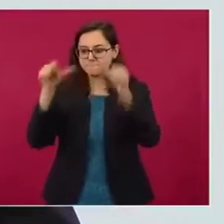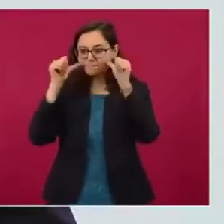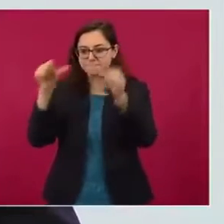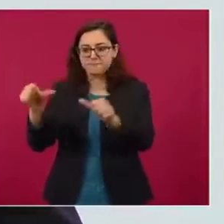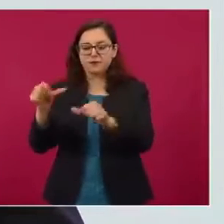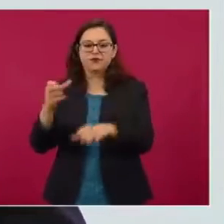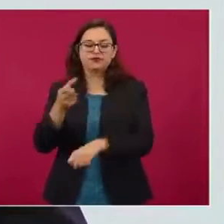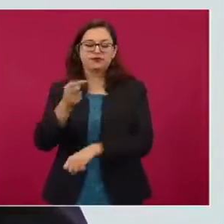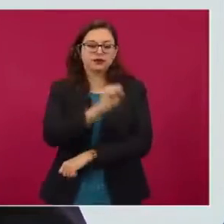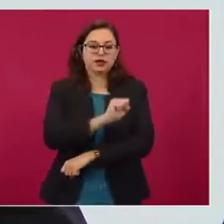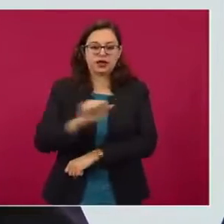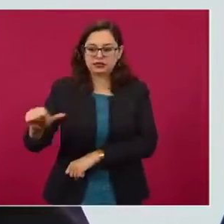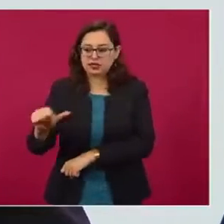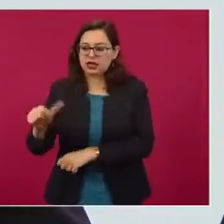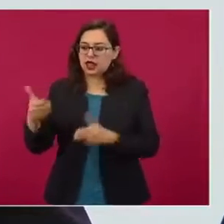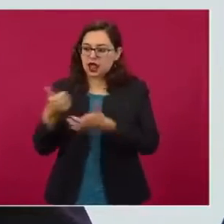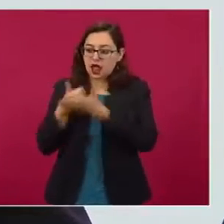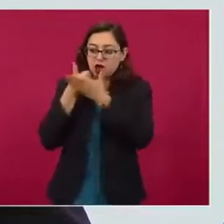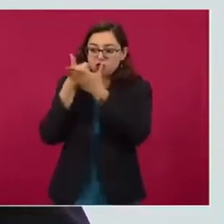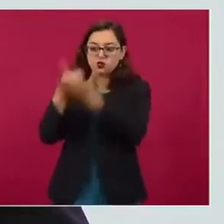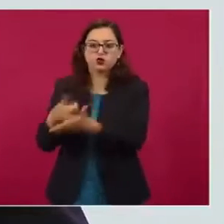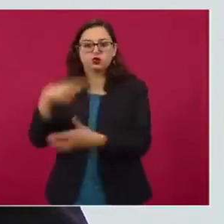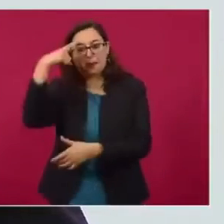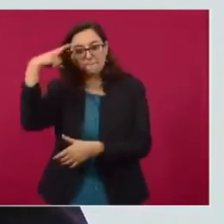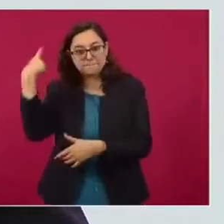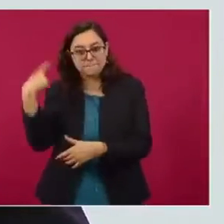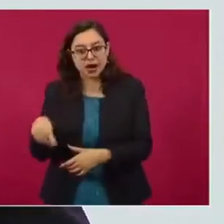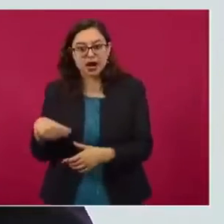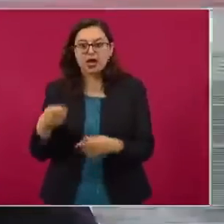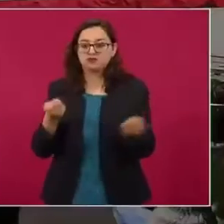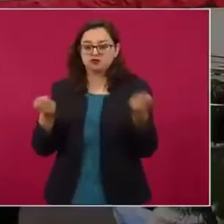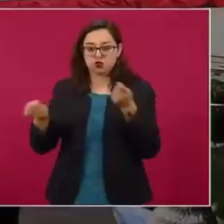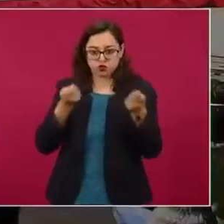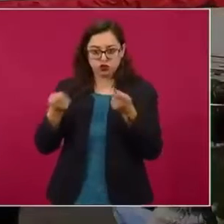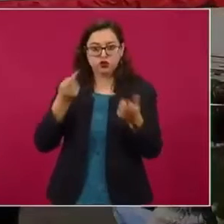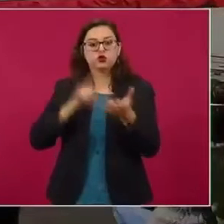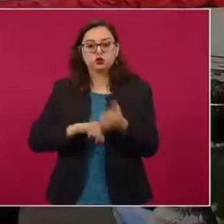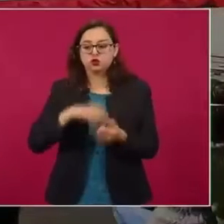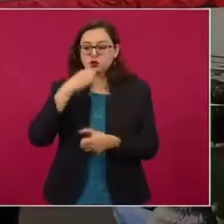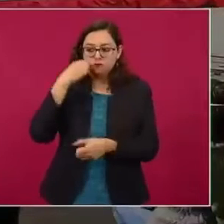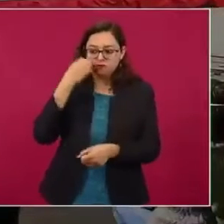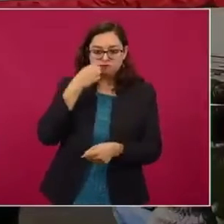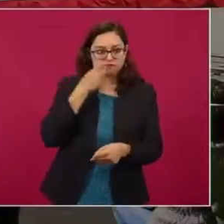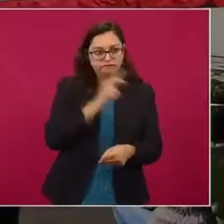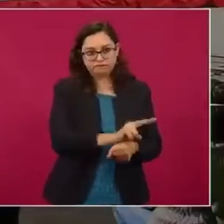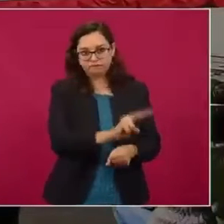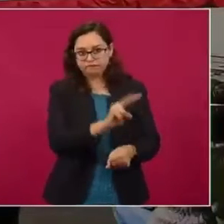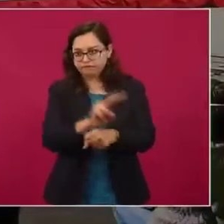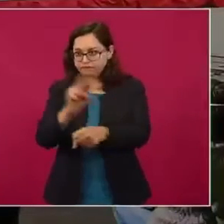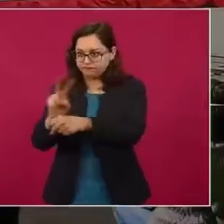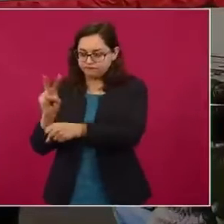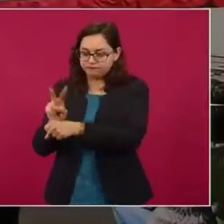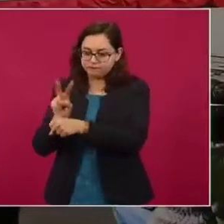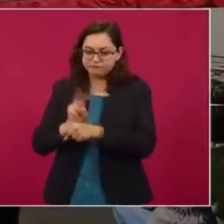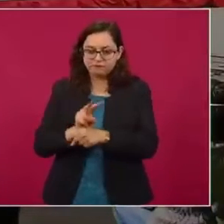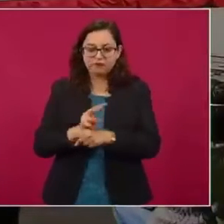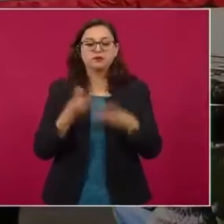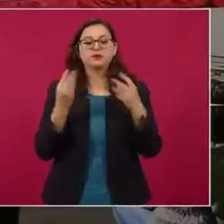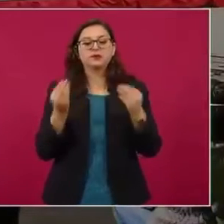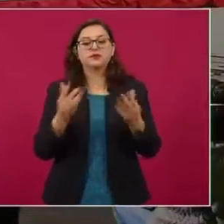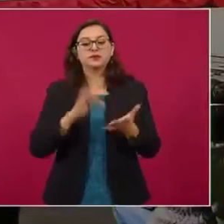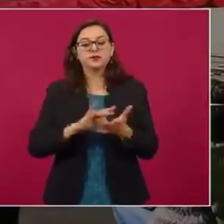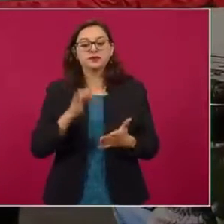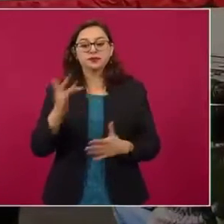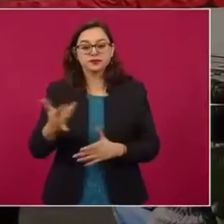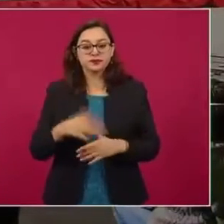junto con Secretaría de Salud. Y eso ha permitido que haya un mejor control en las instituciones educativas y junto con nuestros maestros. Muchas